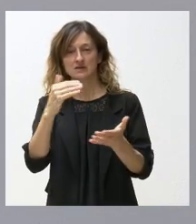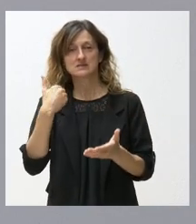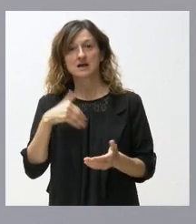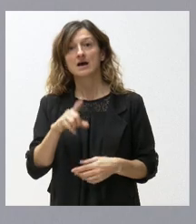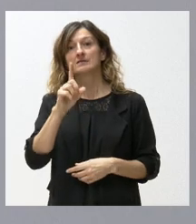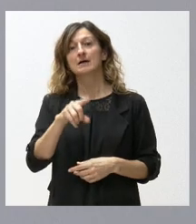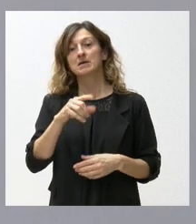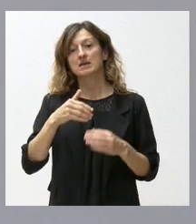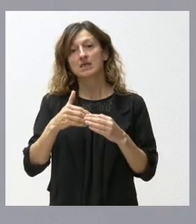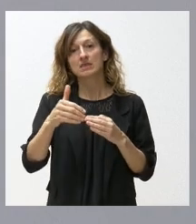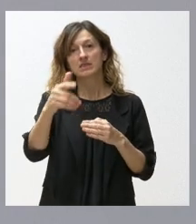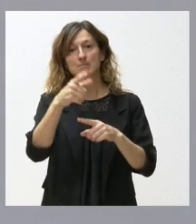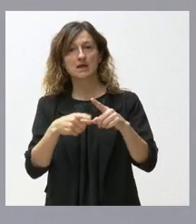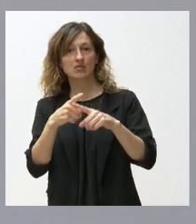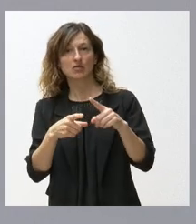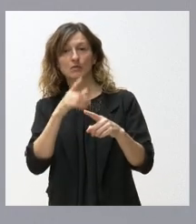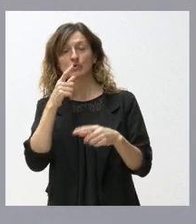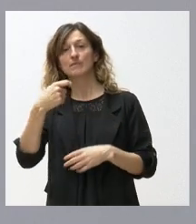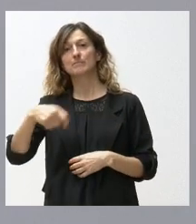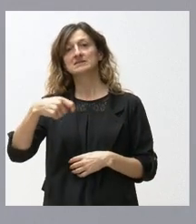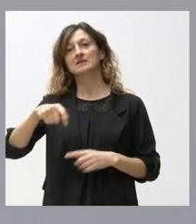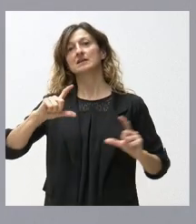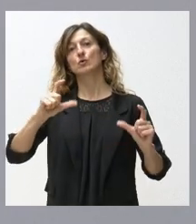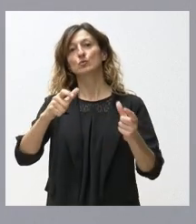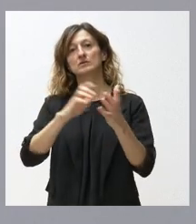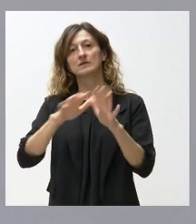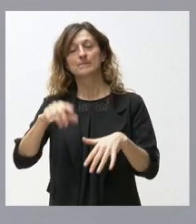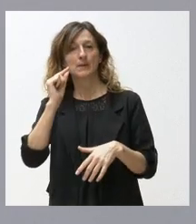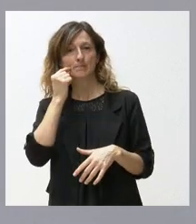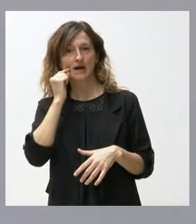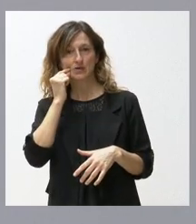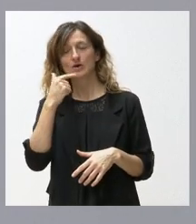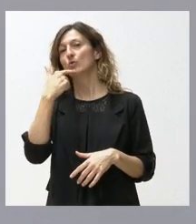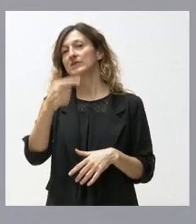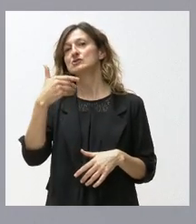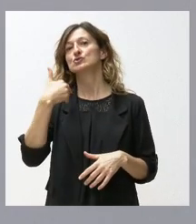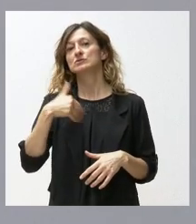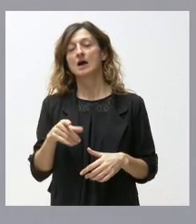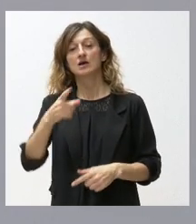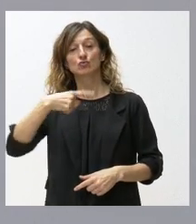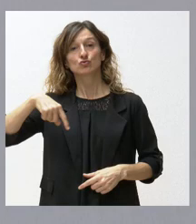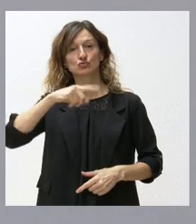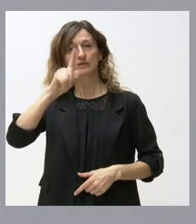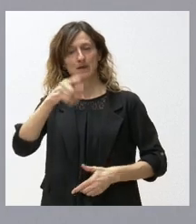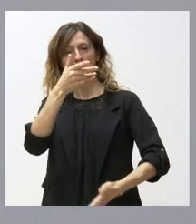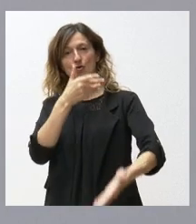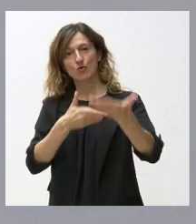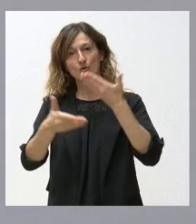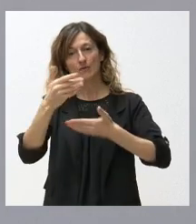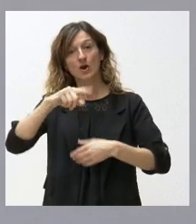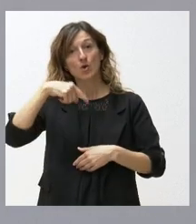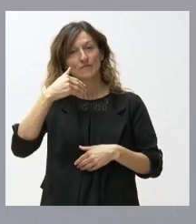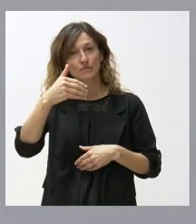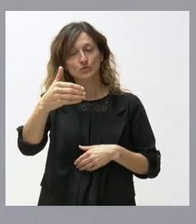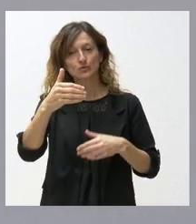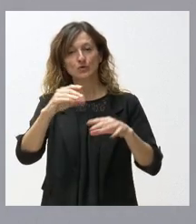el medio plazo, porque como el presidente de la Junta de Castilla y León, Alfonso Fernández de Mañueco, ha señalado, nosotros vamos a colaborar también luego en la recuperación